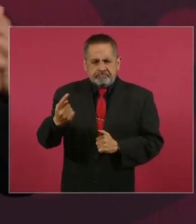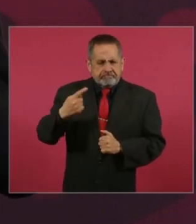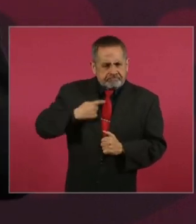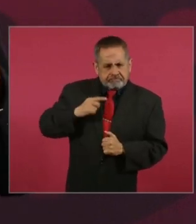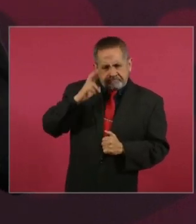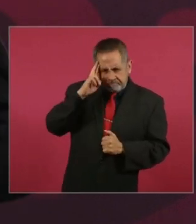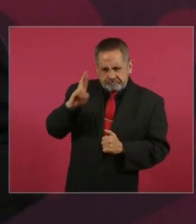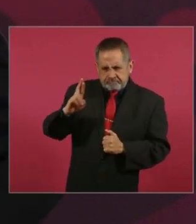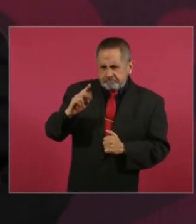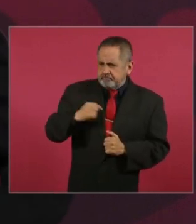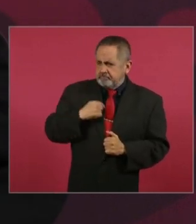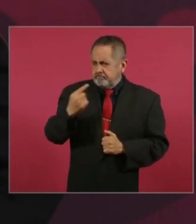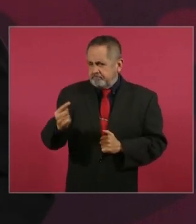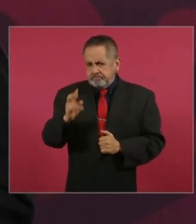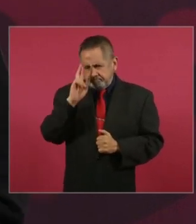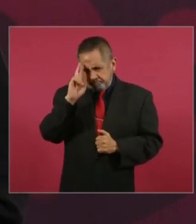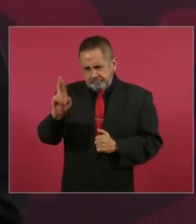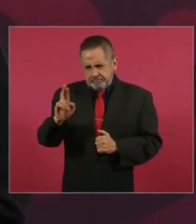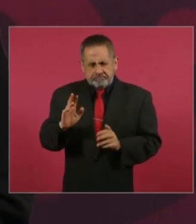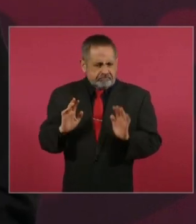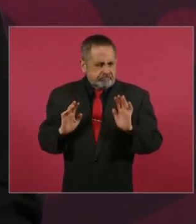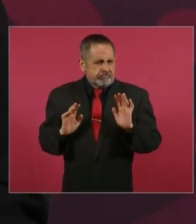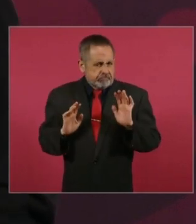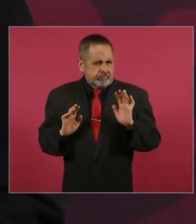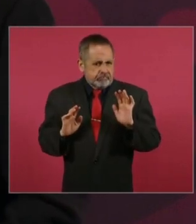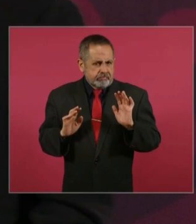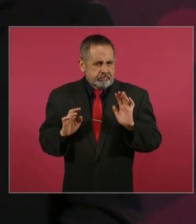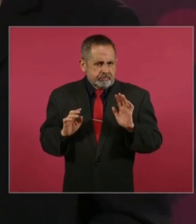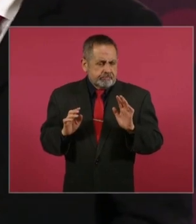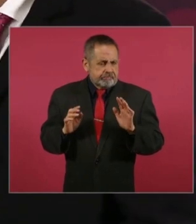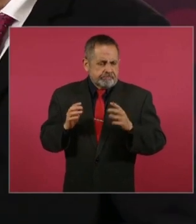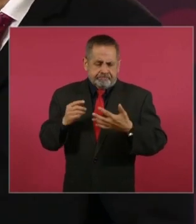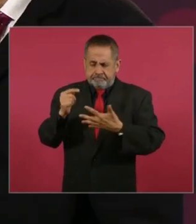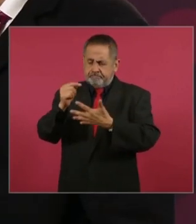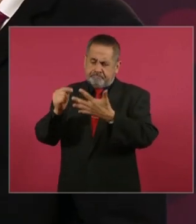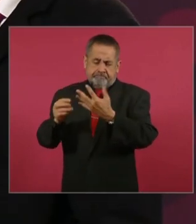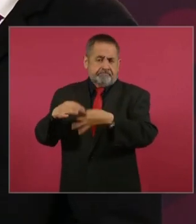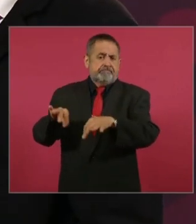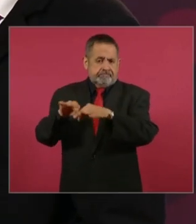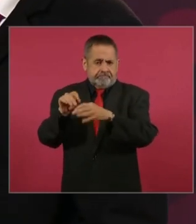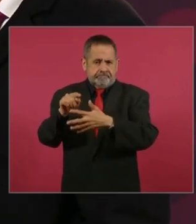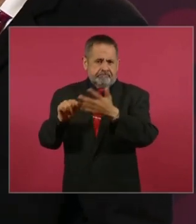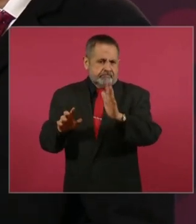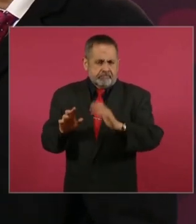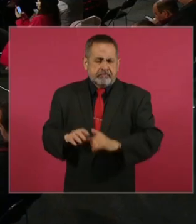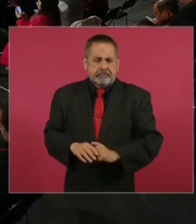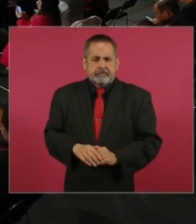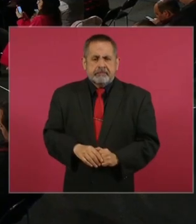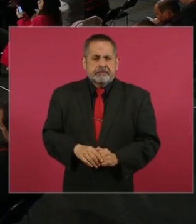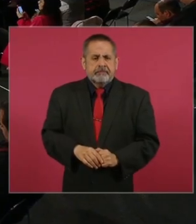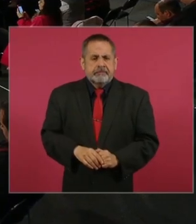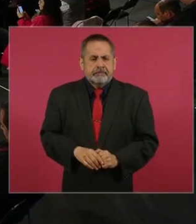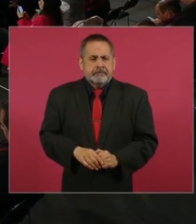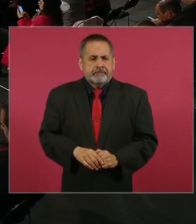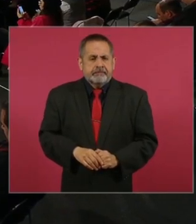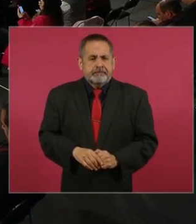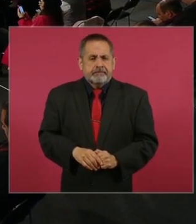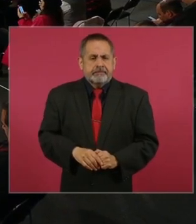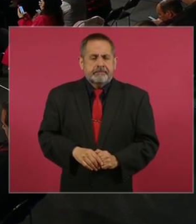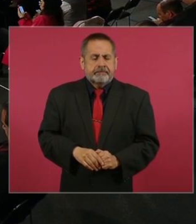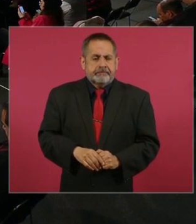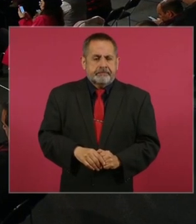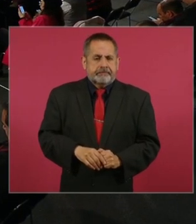y hubo cosas importantes. Se volvió